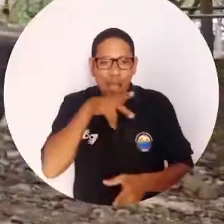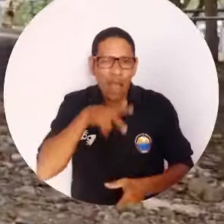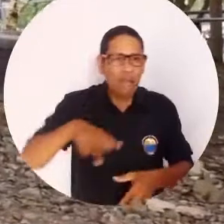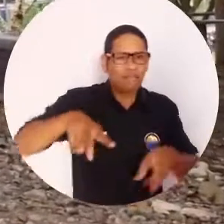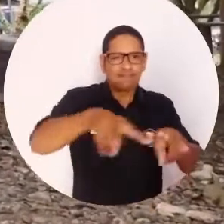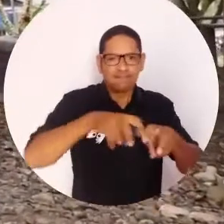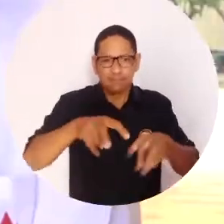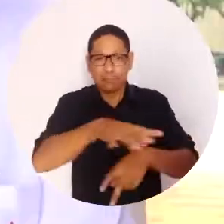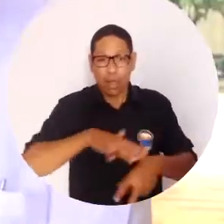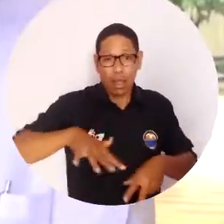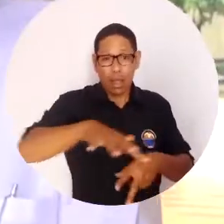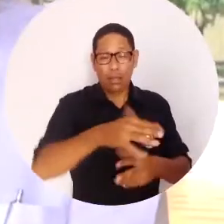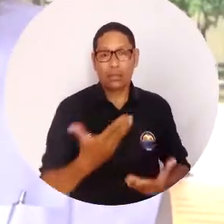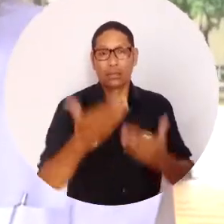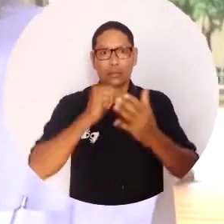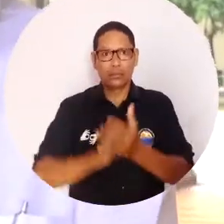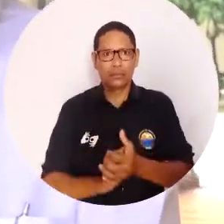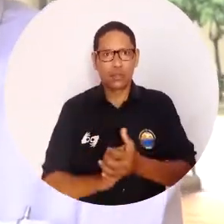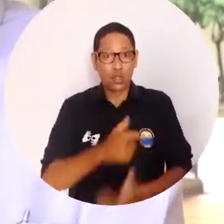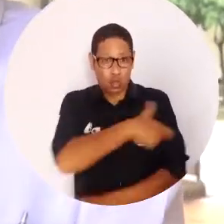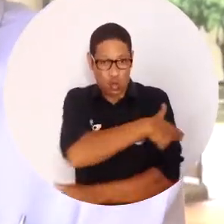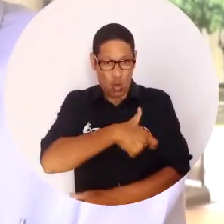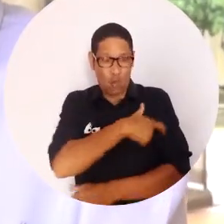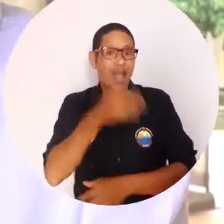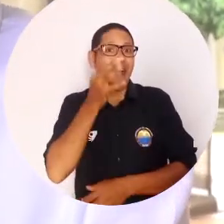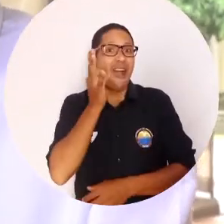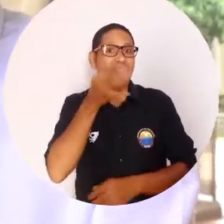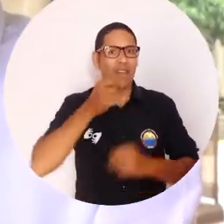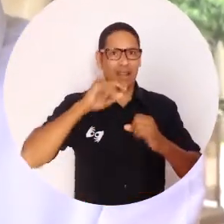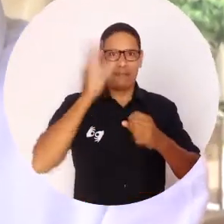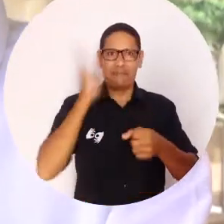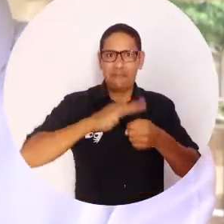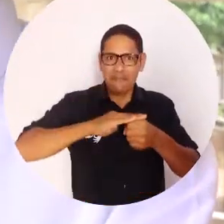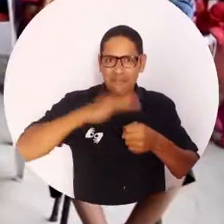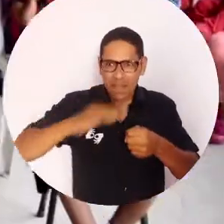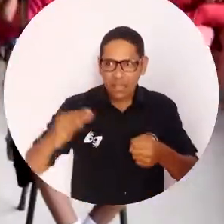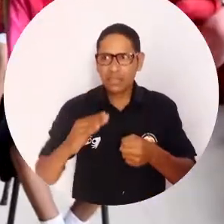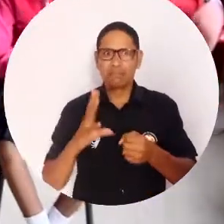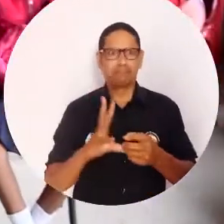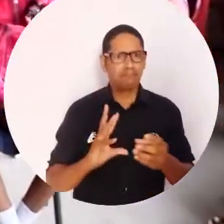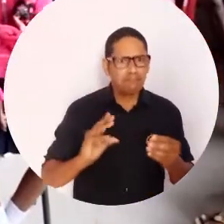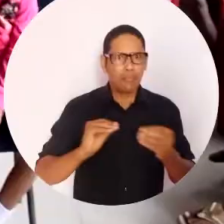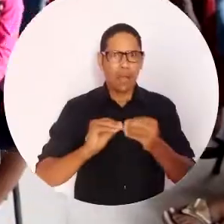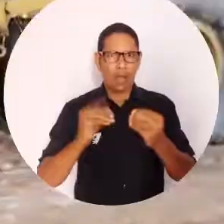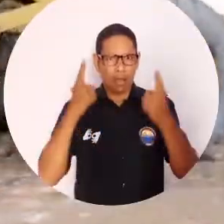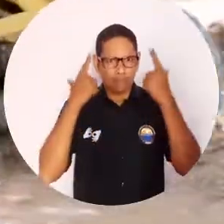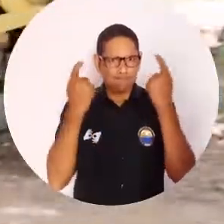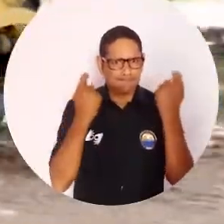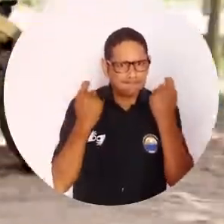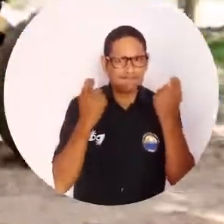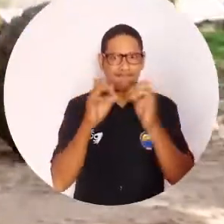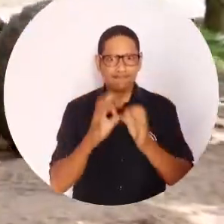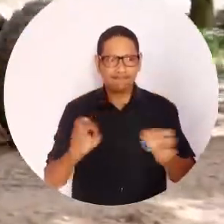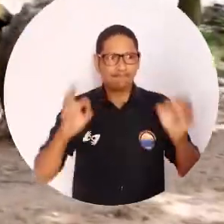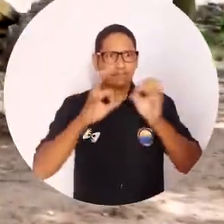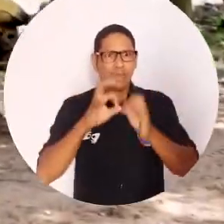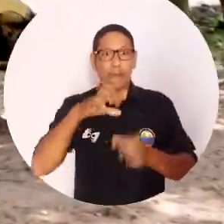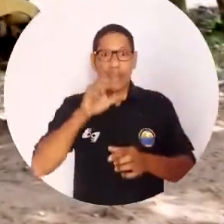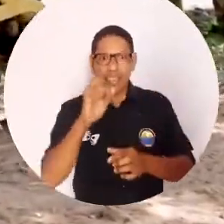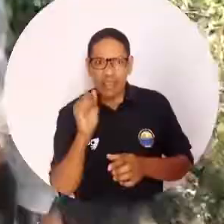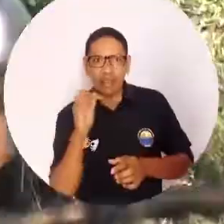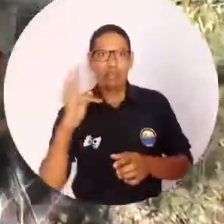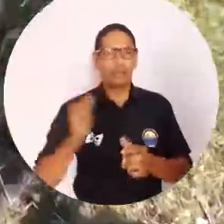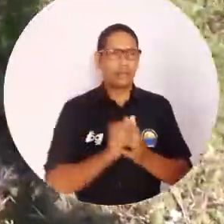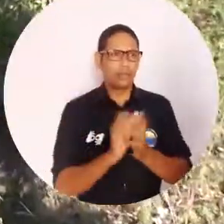de nuestro país. En representación del Comité de Cafeteros del Magdalena, de la Federación, estuvimos reiterando la vinculación nuestra desde el